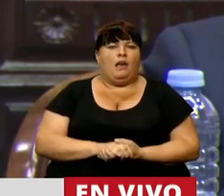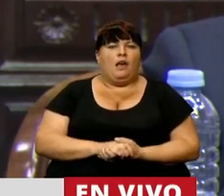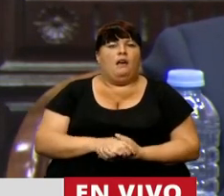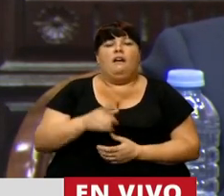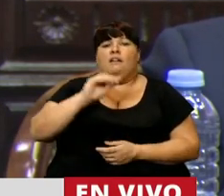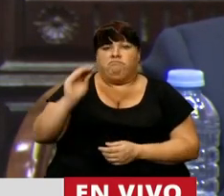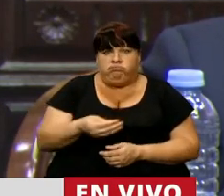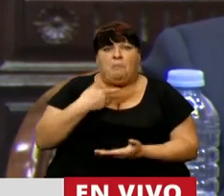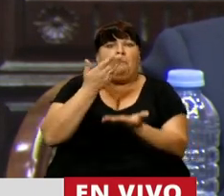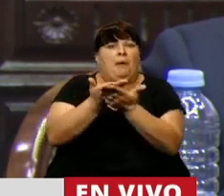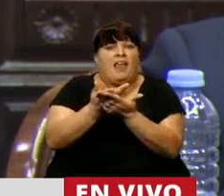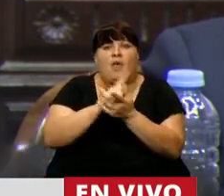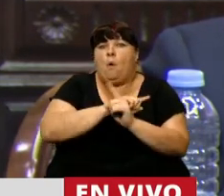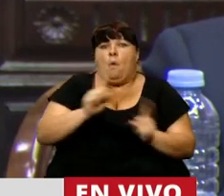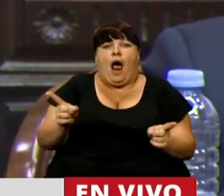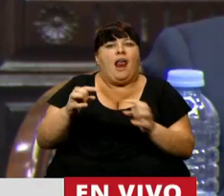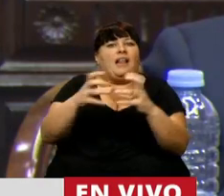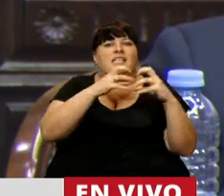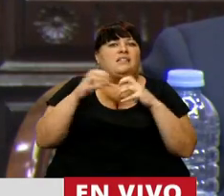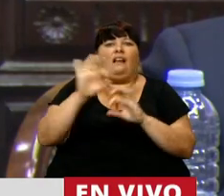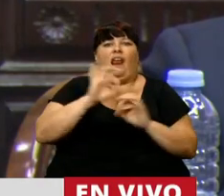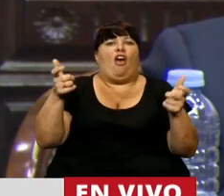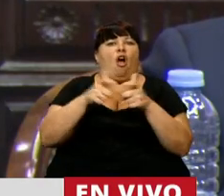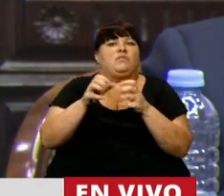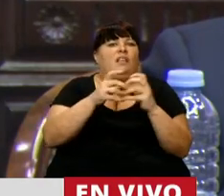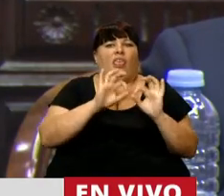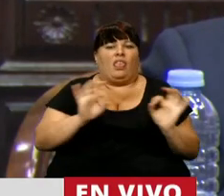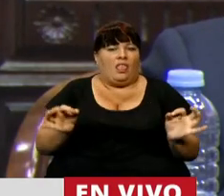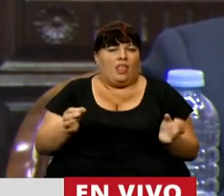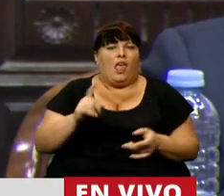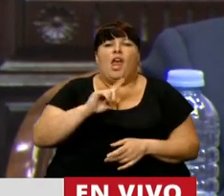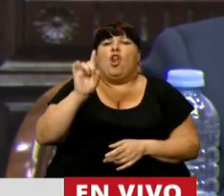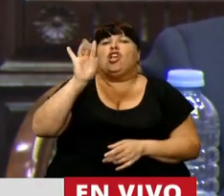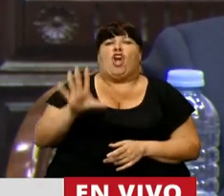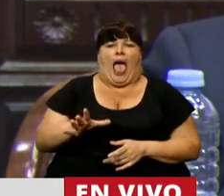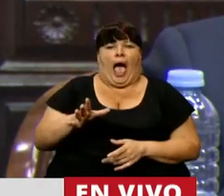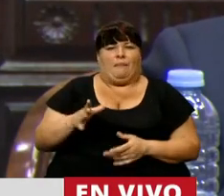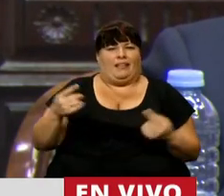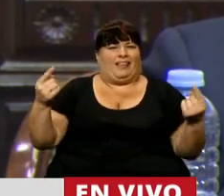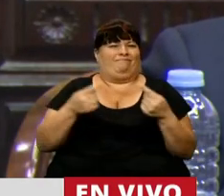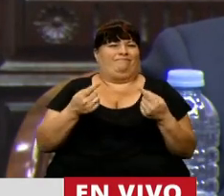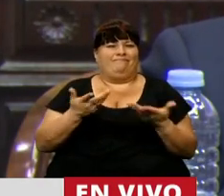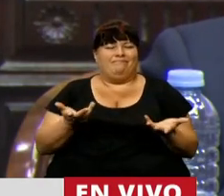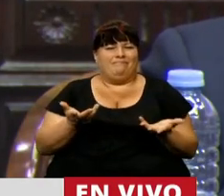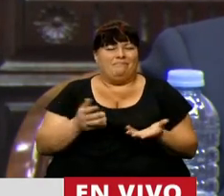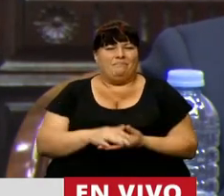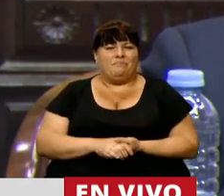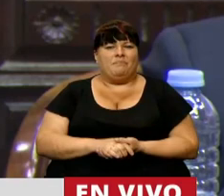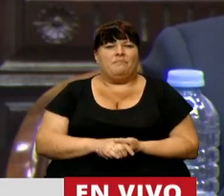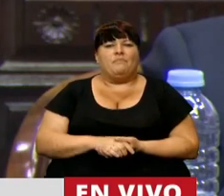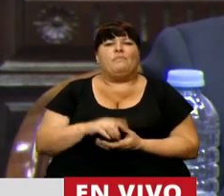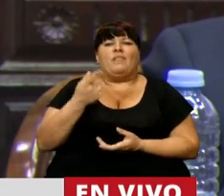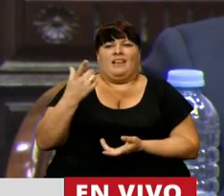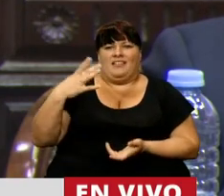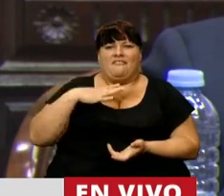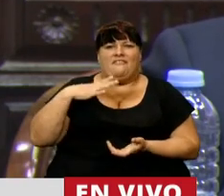logramos que esto fuera tratado en la Comisión. Esto no solamente es una incongruencia absoluta, no solamente